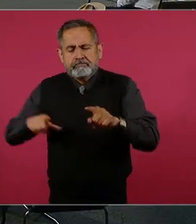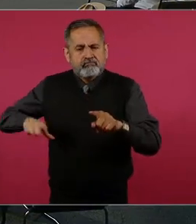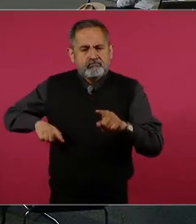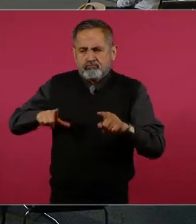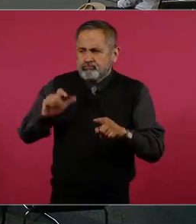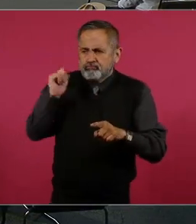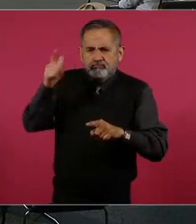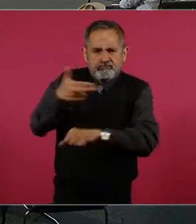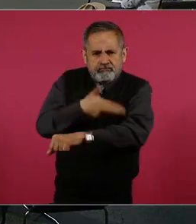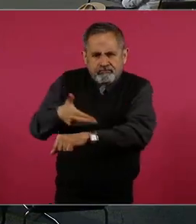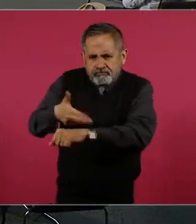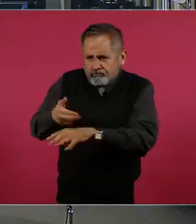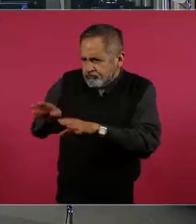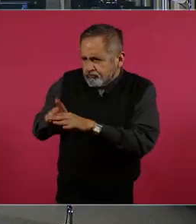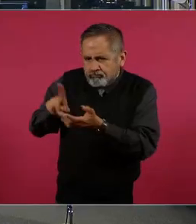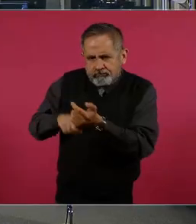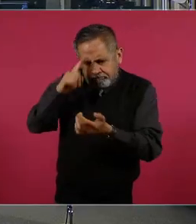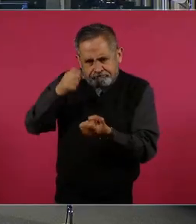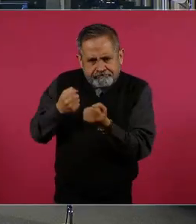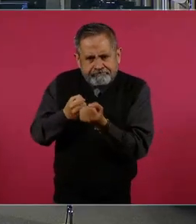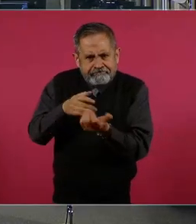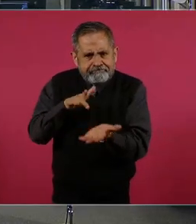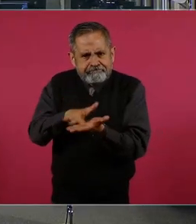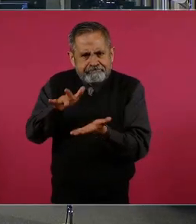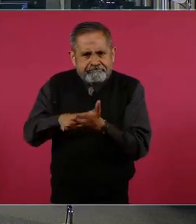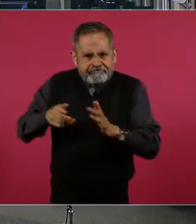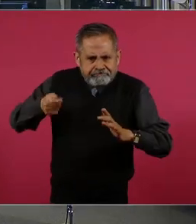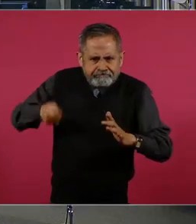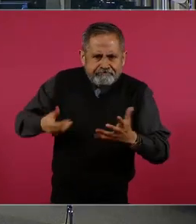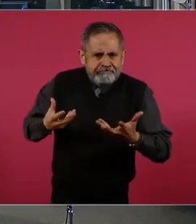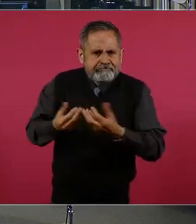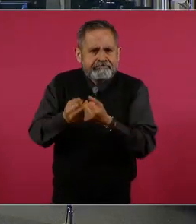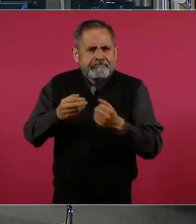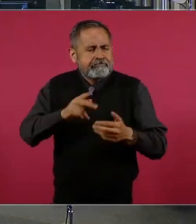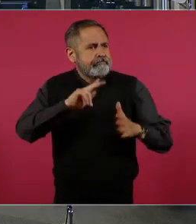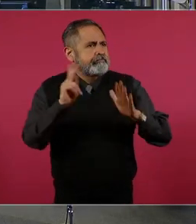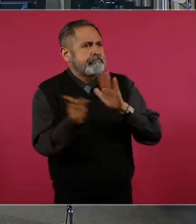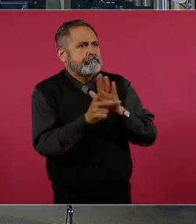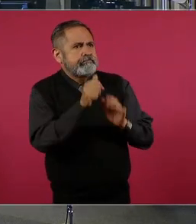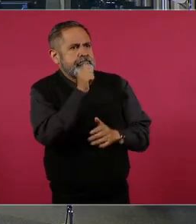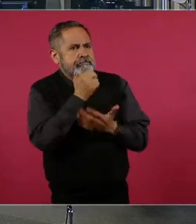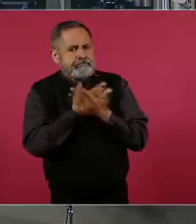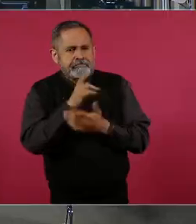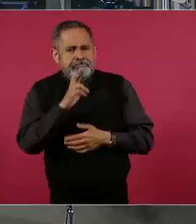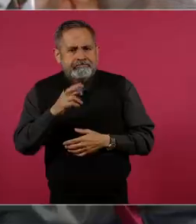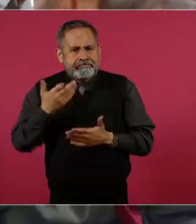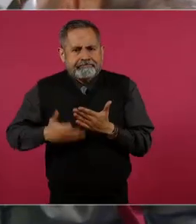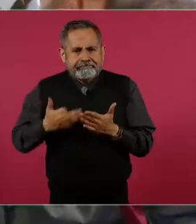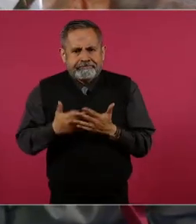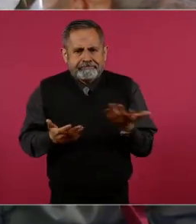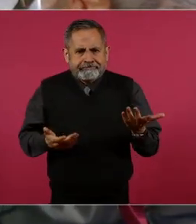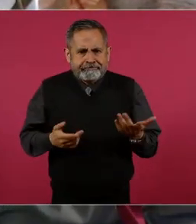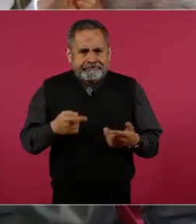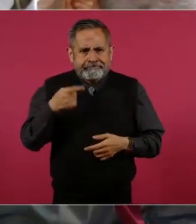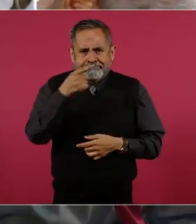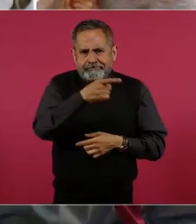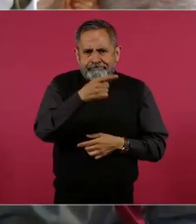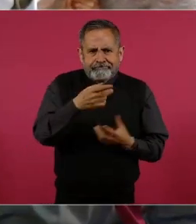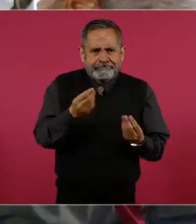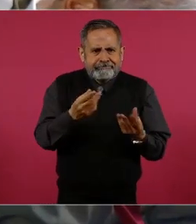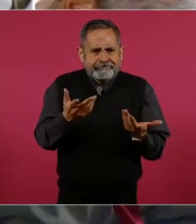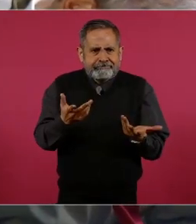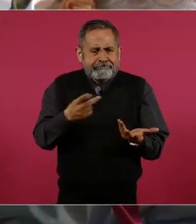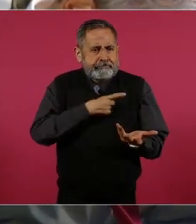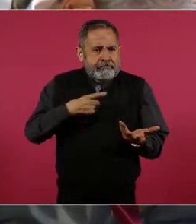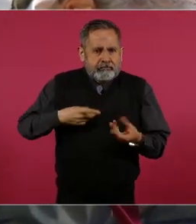alguna acción para impulsar las resoluciones de estos casos pendientes? Porque, como usted lo menciona, pues es una gran